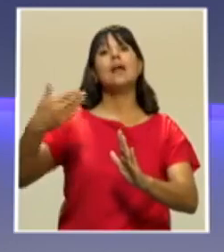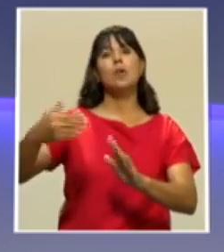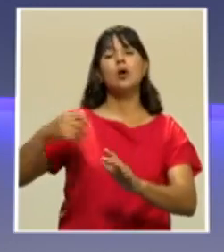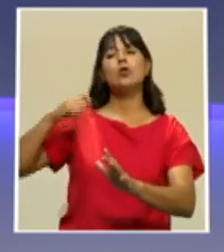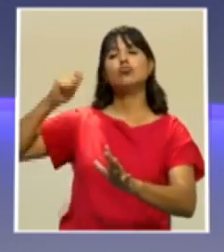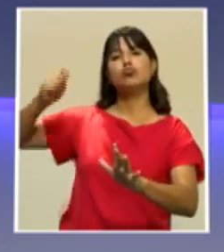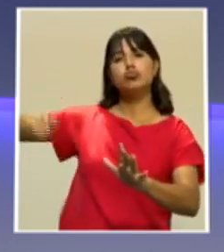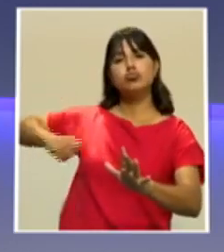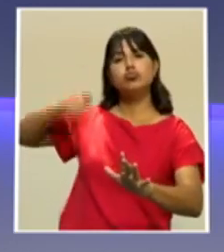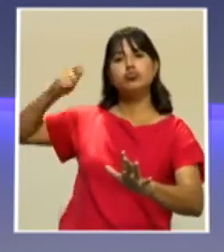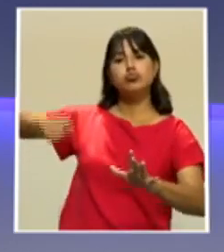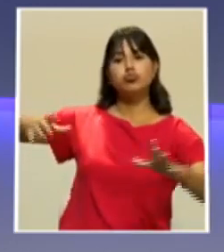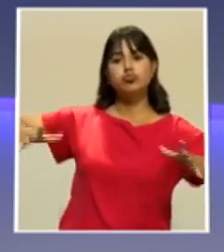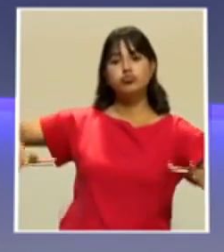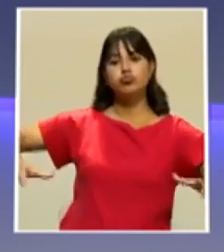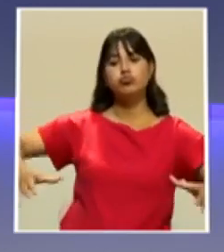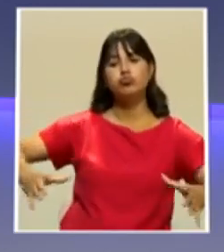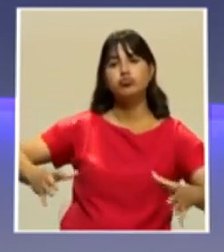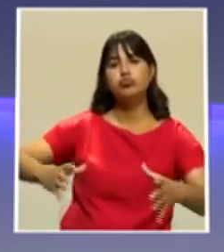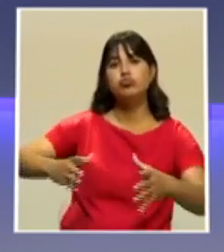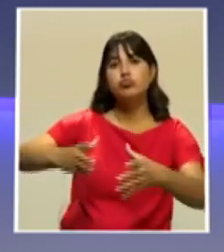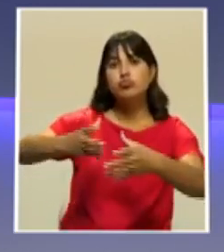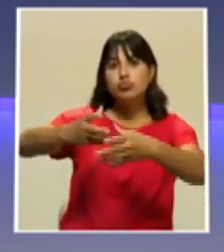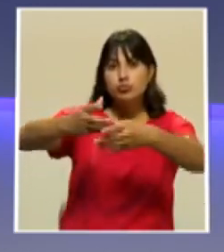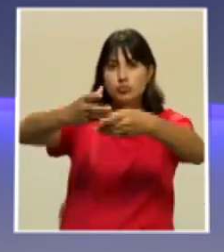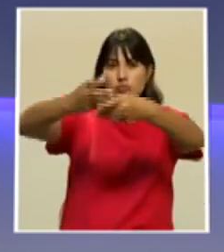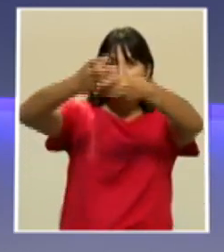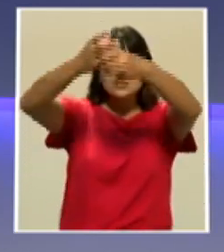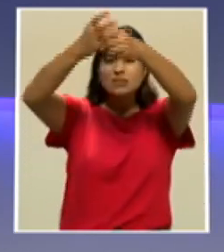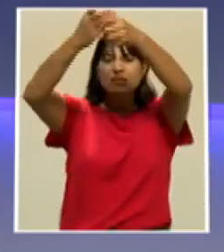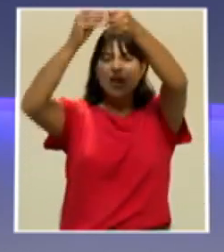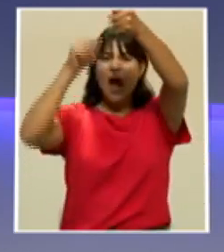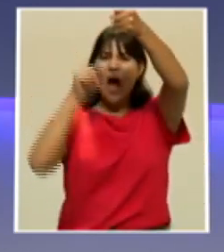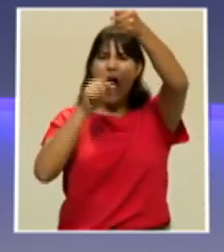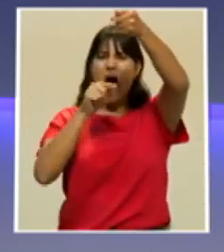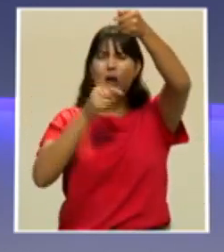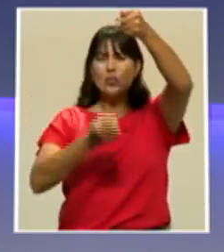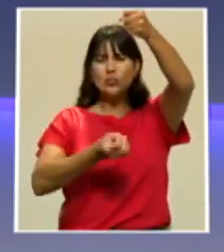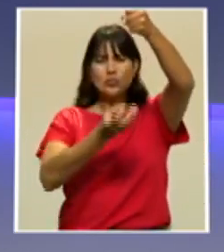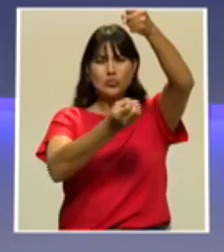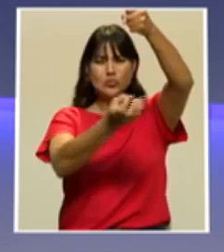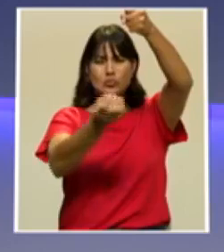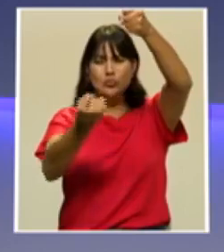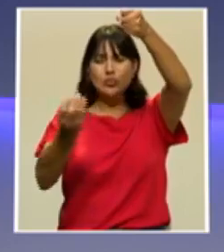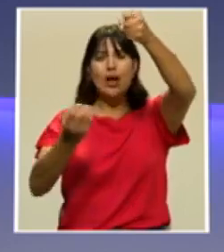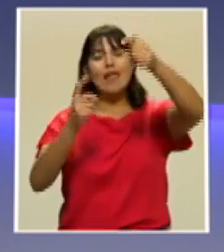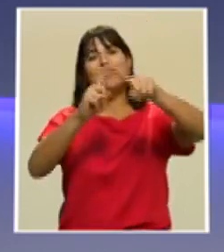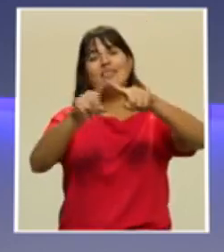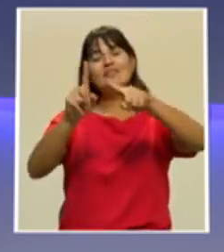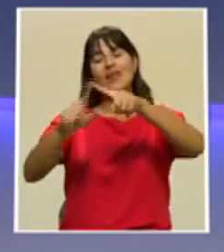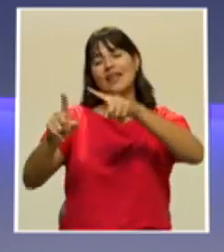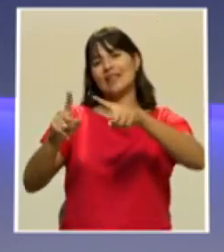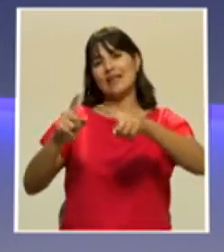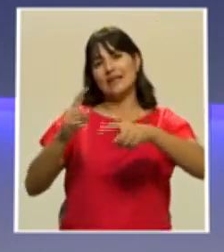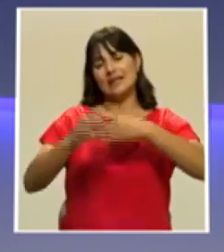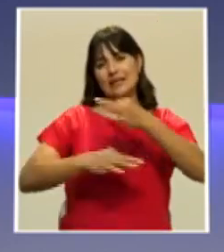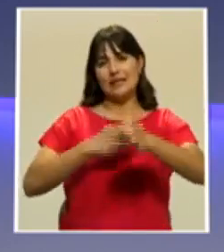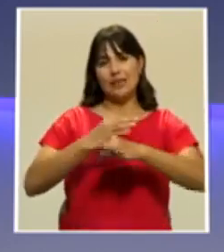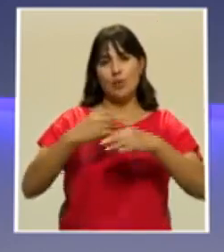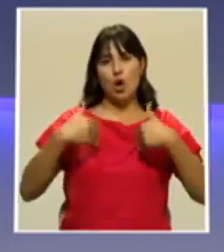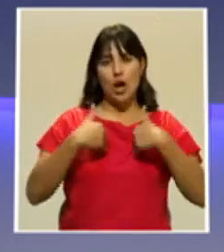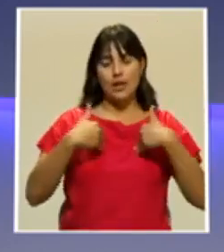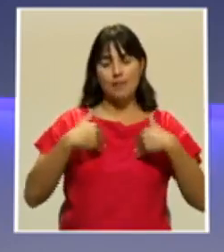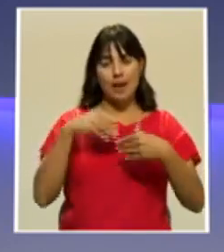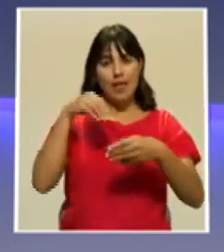el motor del barco barriendo el fondo, capturando indiscriminadamente entre todos los animales que